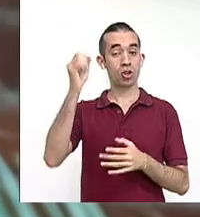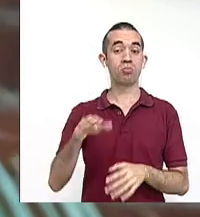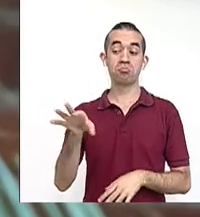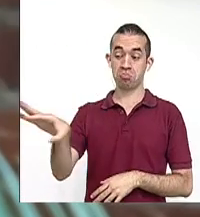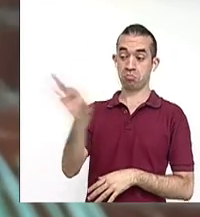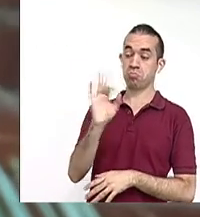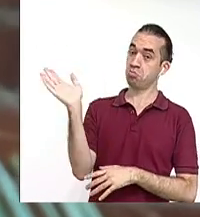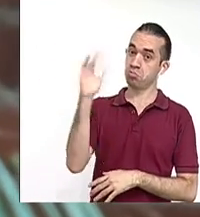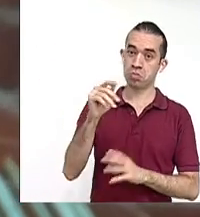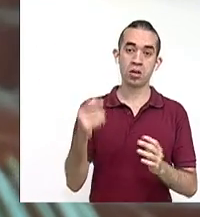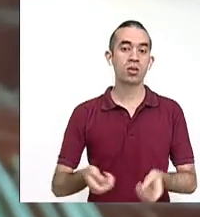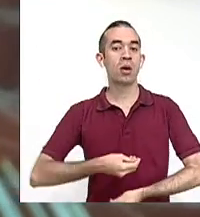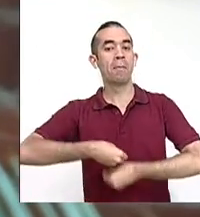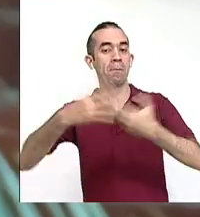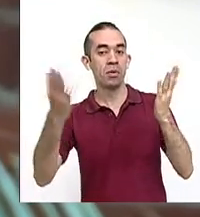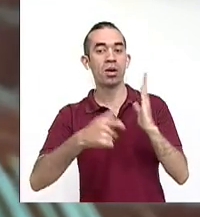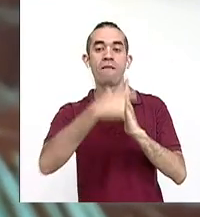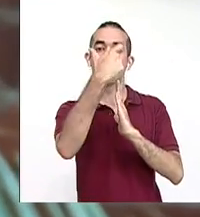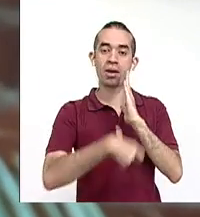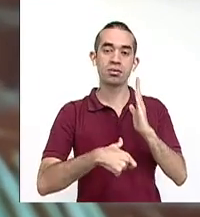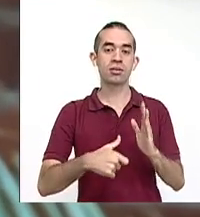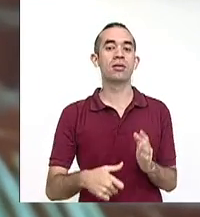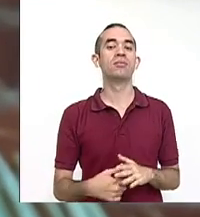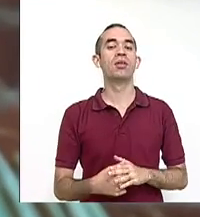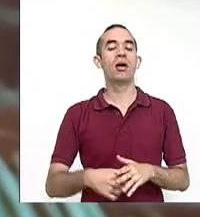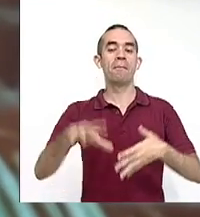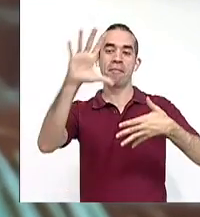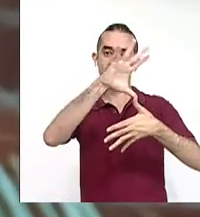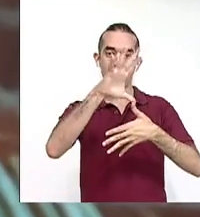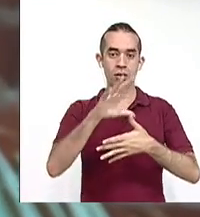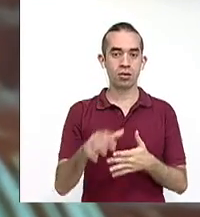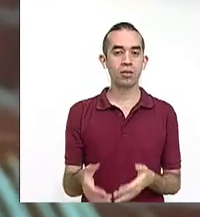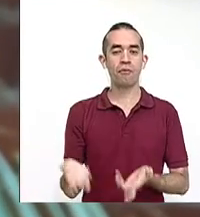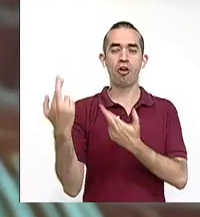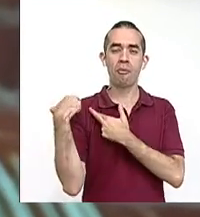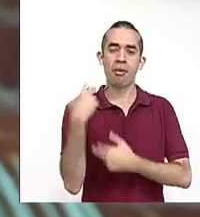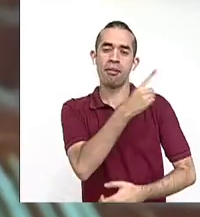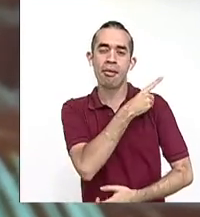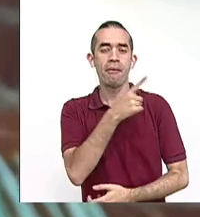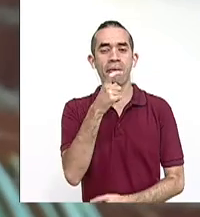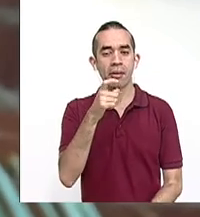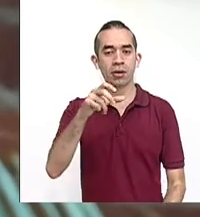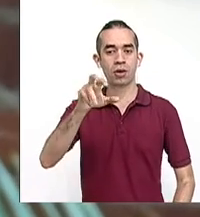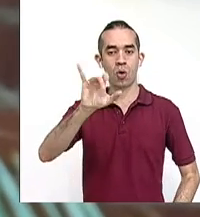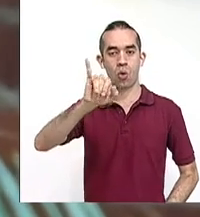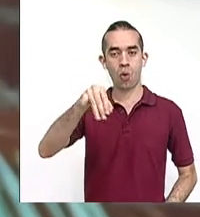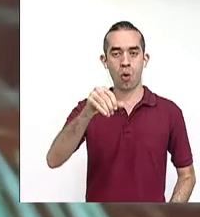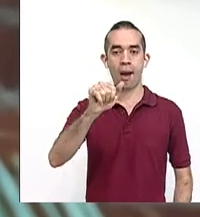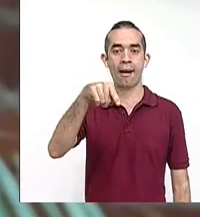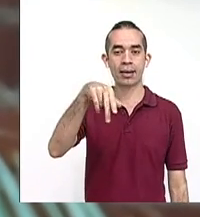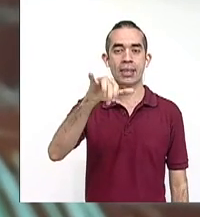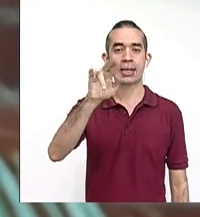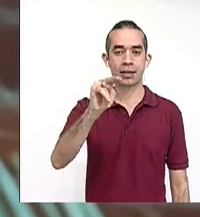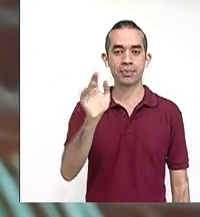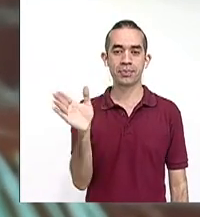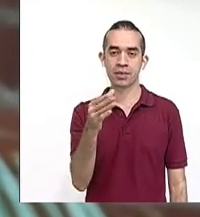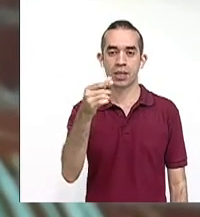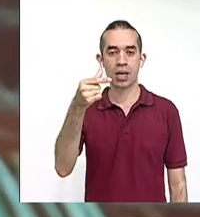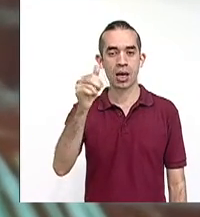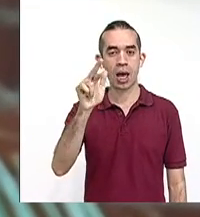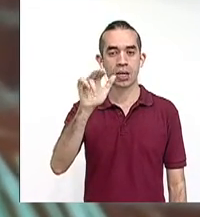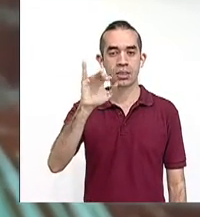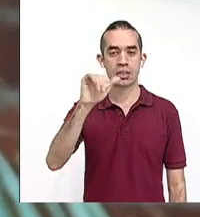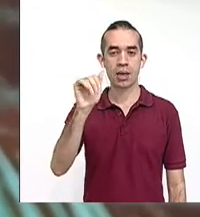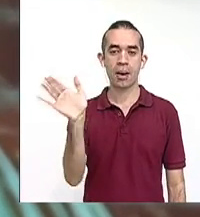en la revista Repertorio Americano que dirigía Don Joaquín García Mungel. Esto abre las puertas para que Yolanda